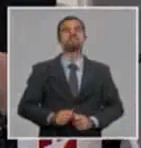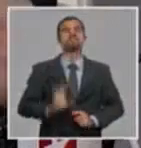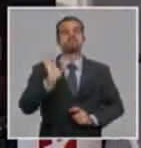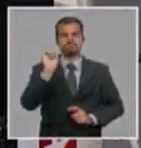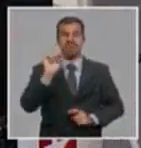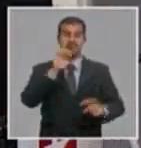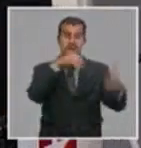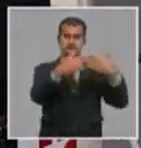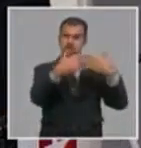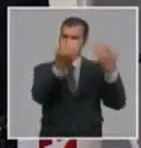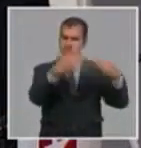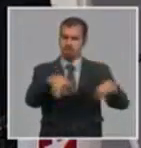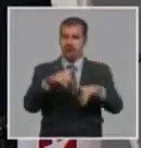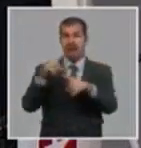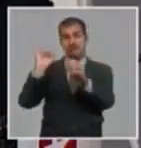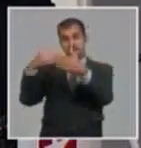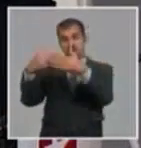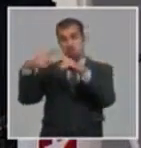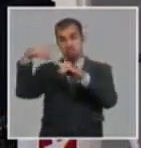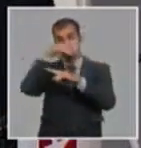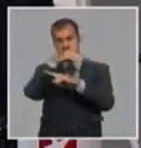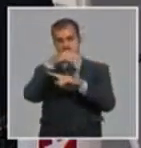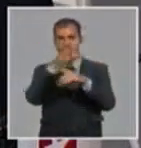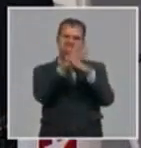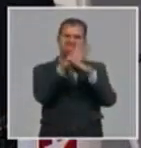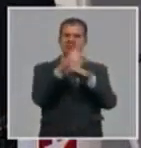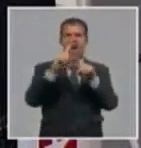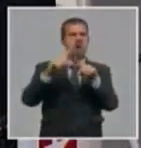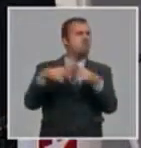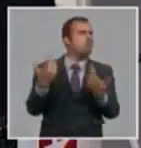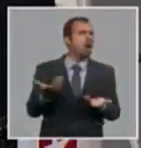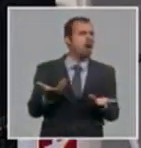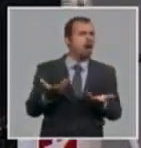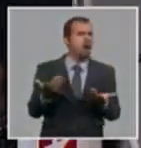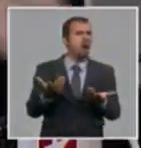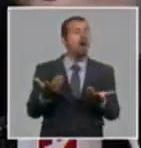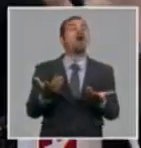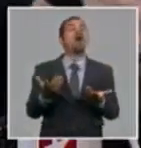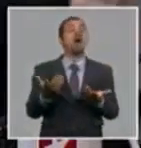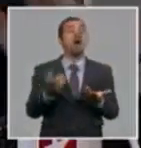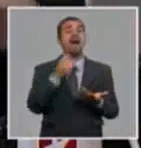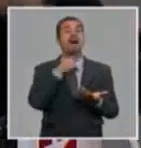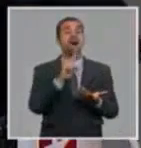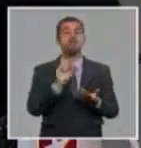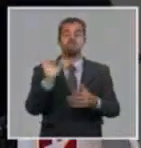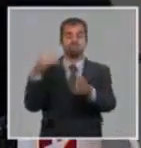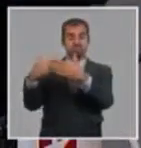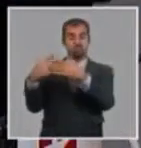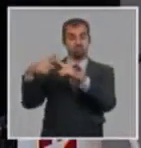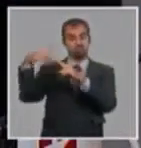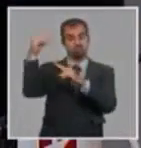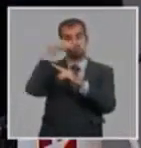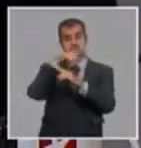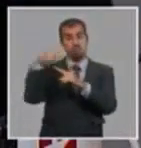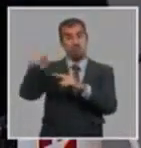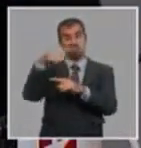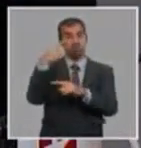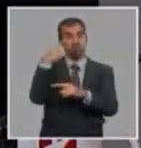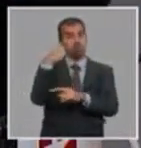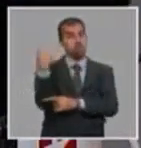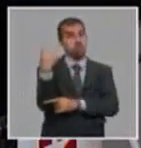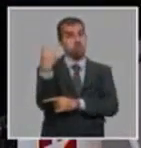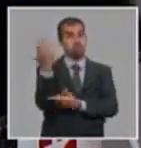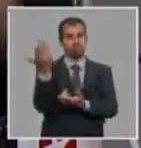empresa tradicional es una cosa que también puede enfatizar, porque cualquiera puede verse ajeno a las empresas de alta tecnología, que es una cuestión de élite, es una cuestión